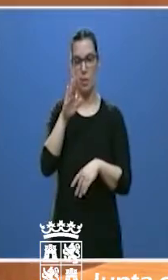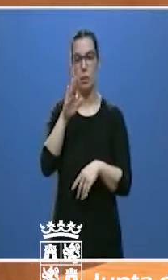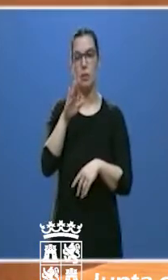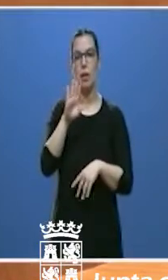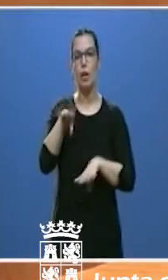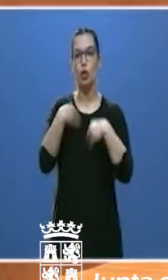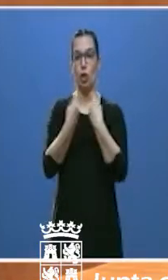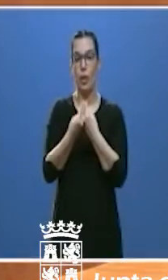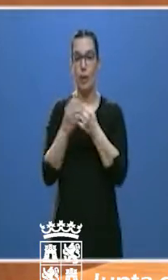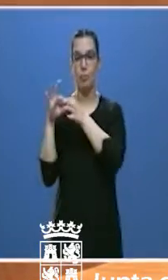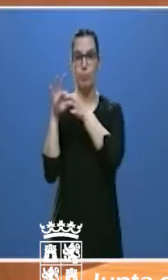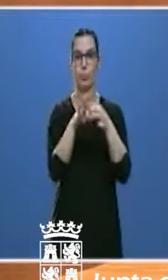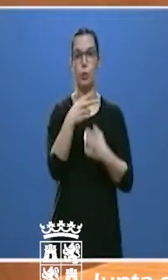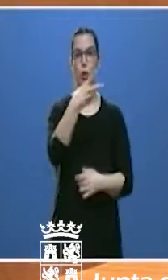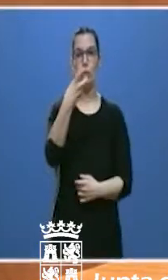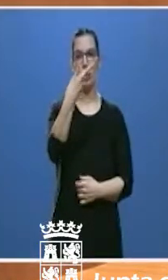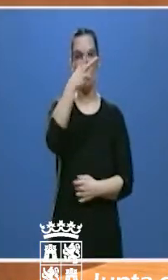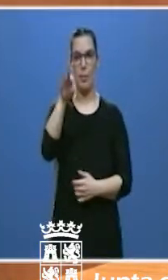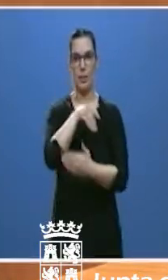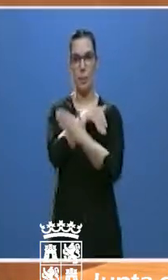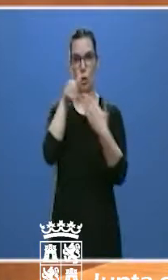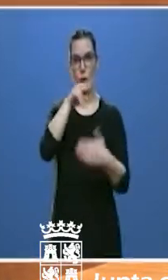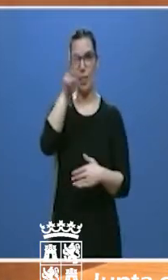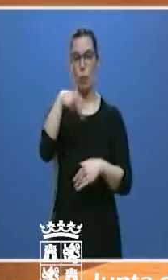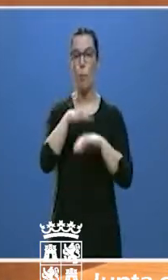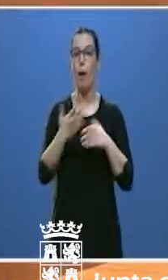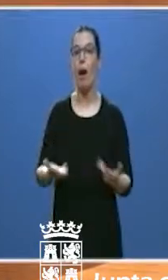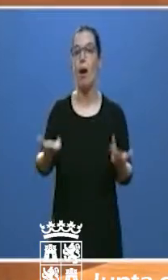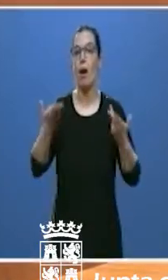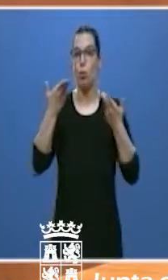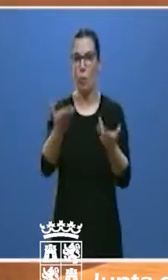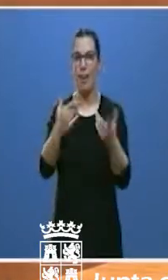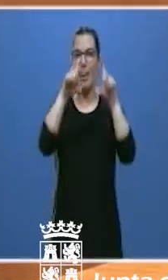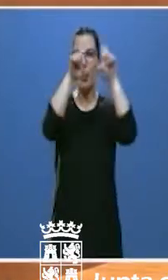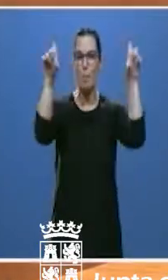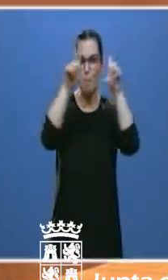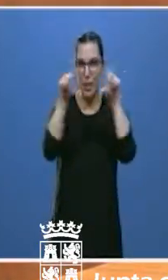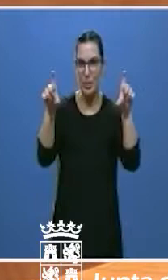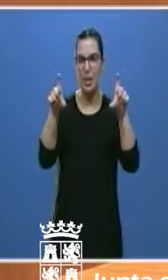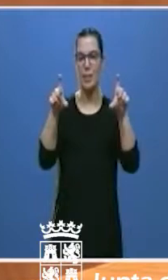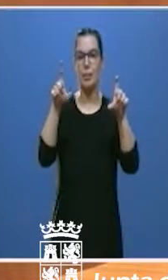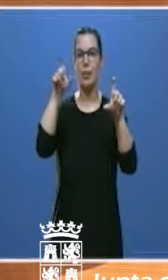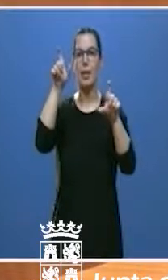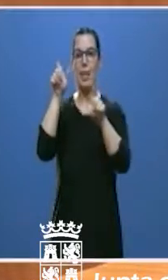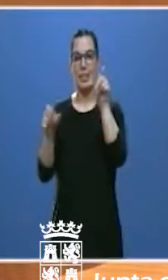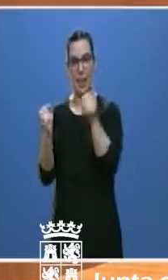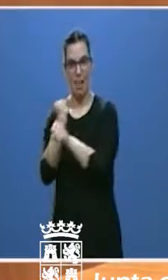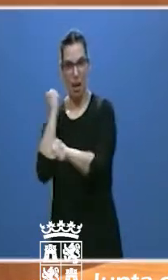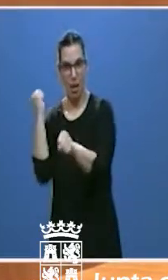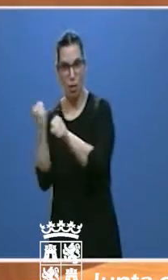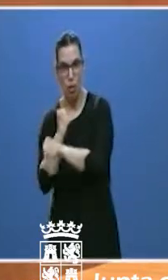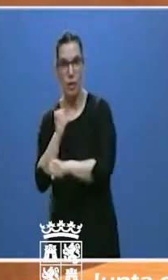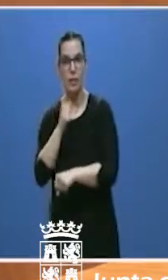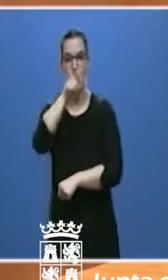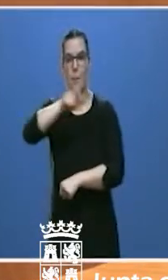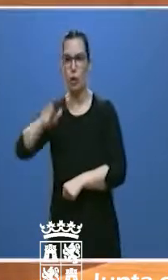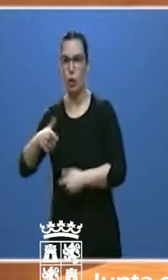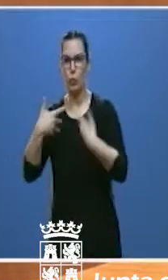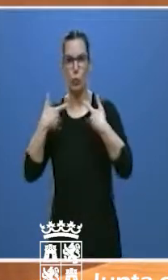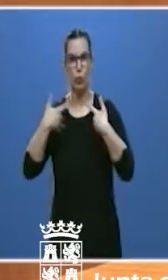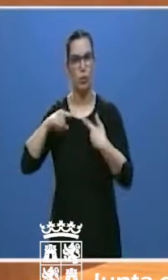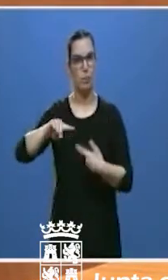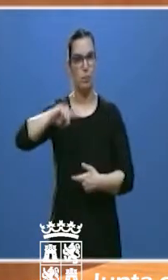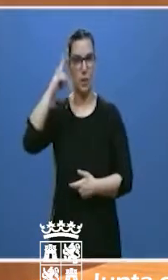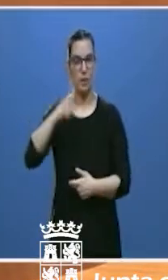un total de 220 millones de euros para ayudar a esas empresas, a los trabajadores y a las personas vulnerables.